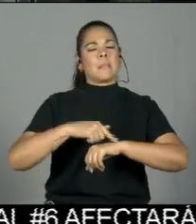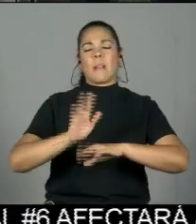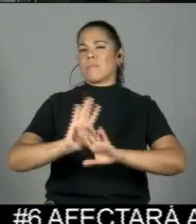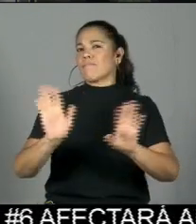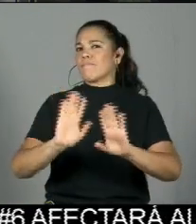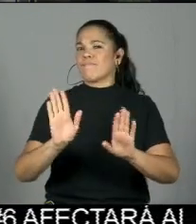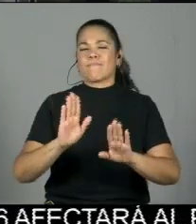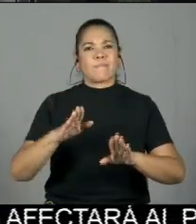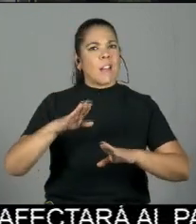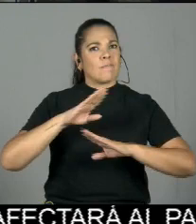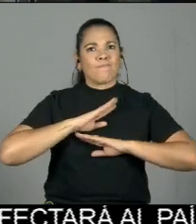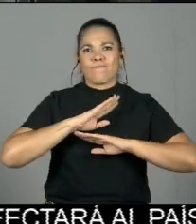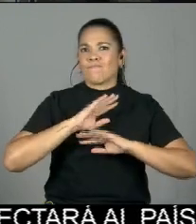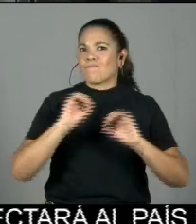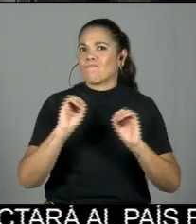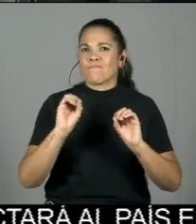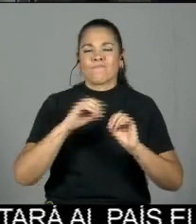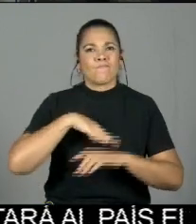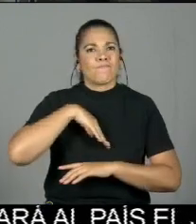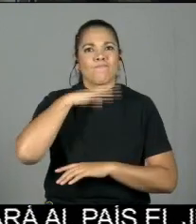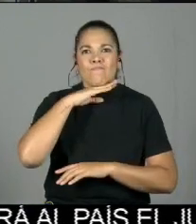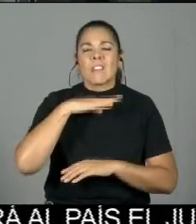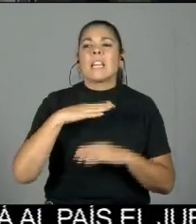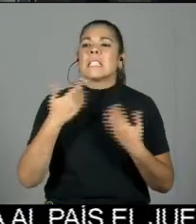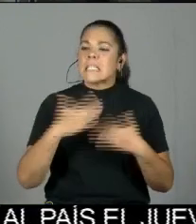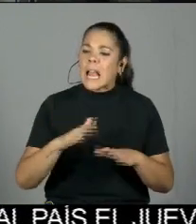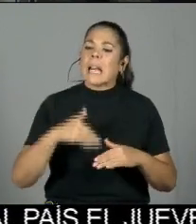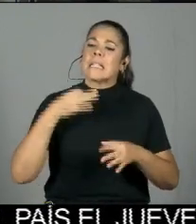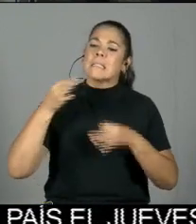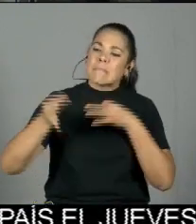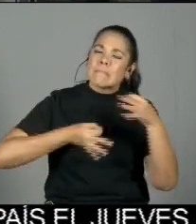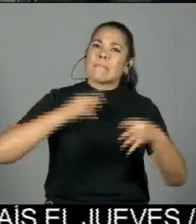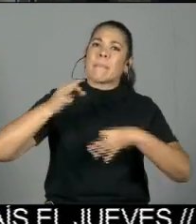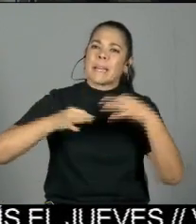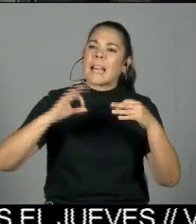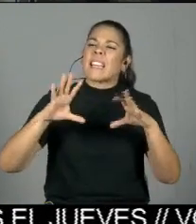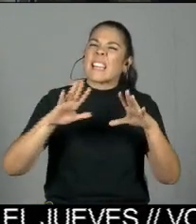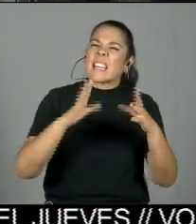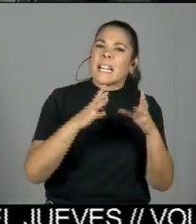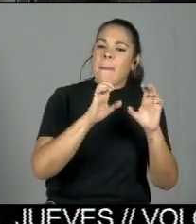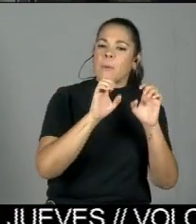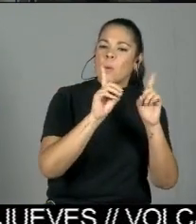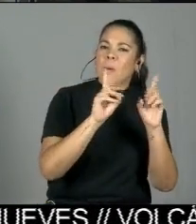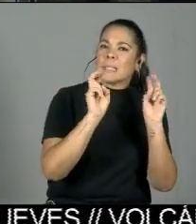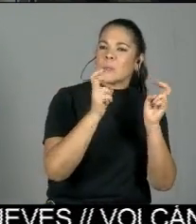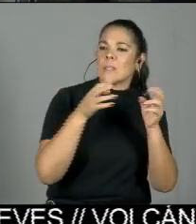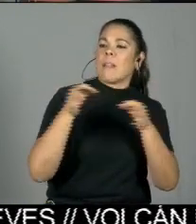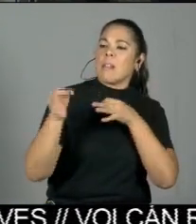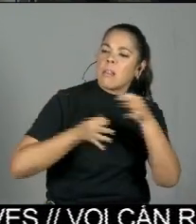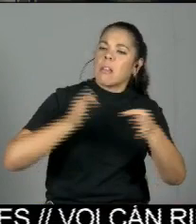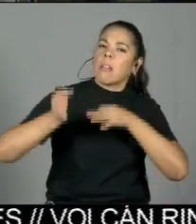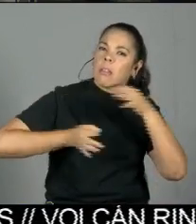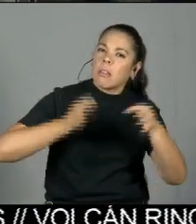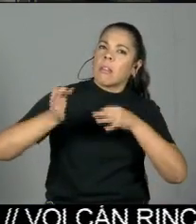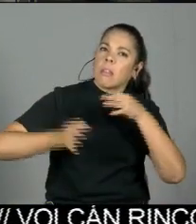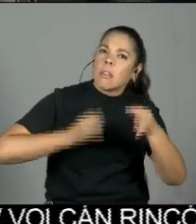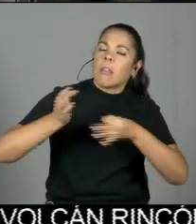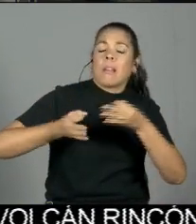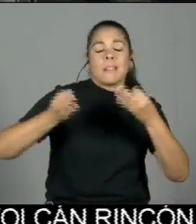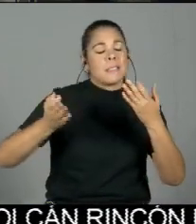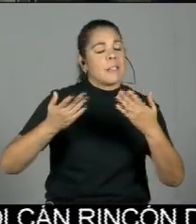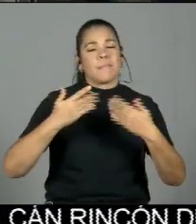defina qué es lo que se quiere en educación y venimos con solo improvisaciones y esto tiene mal al Magisterio. Pero además,